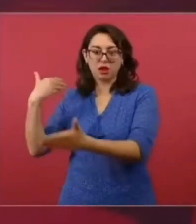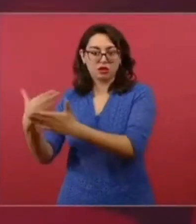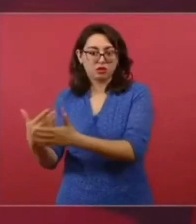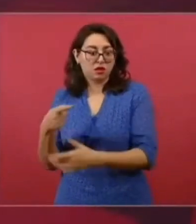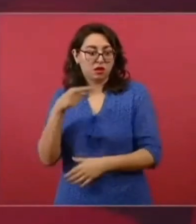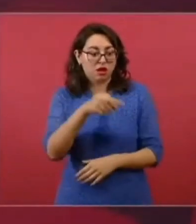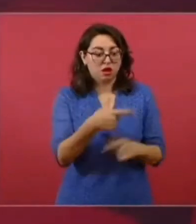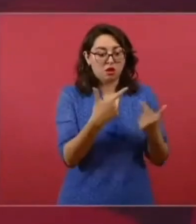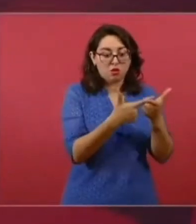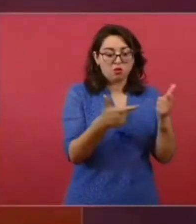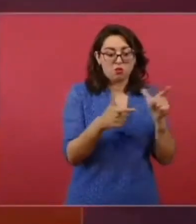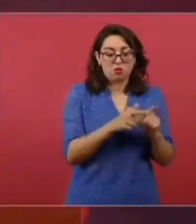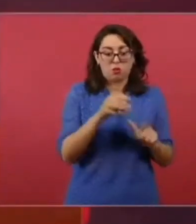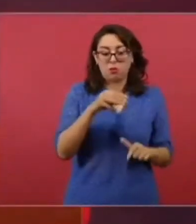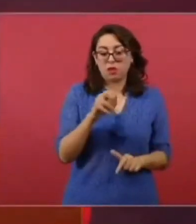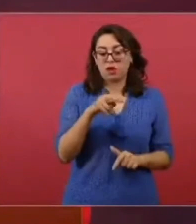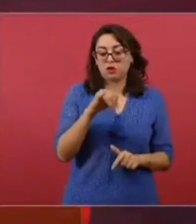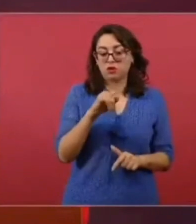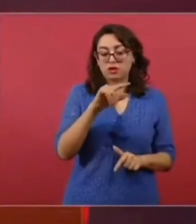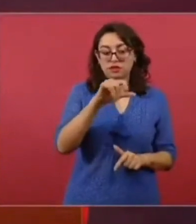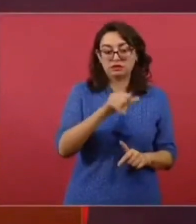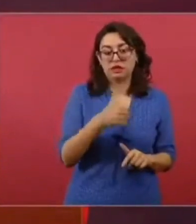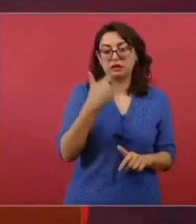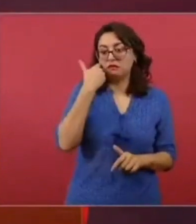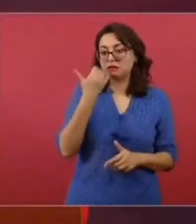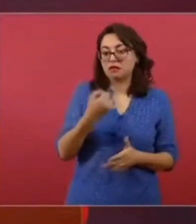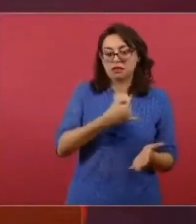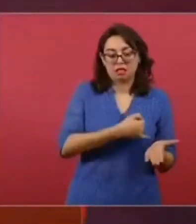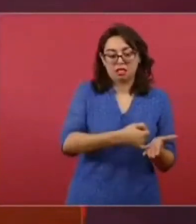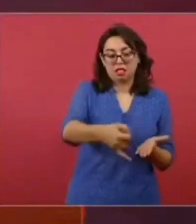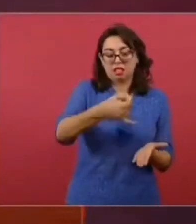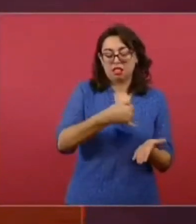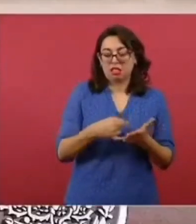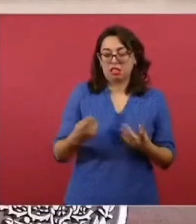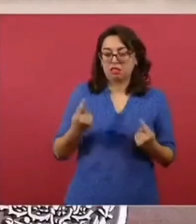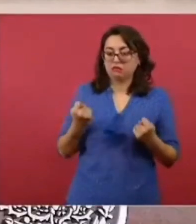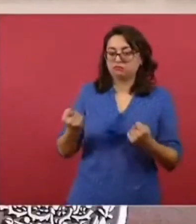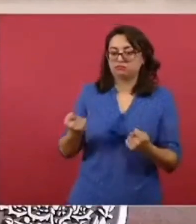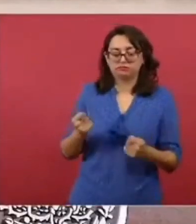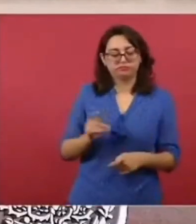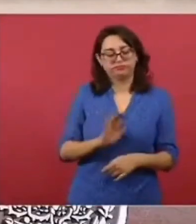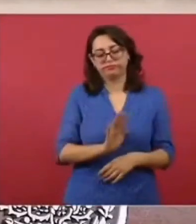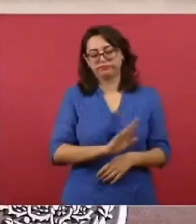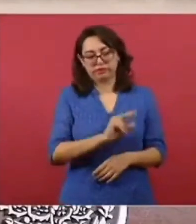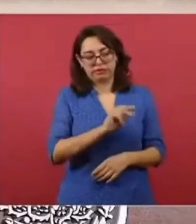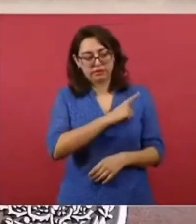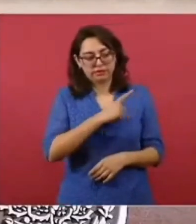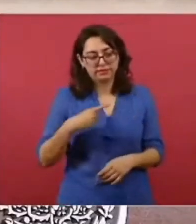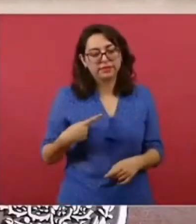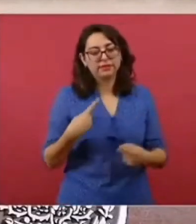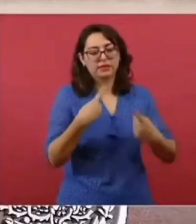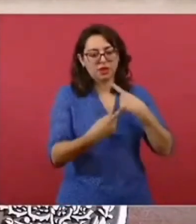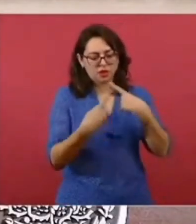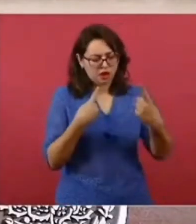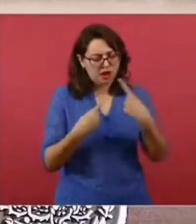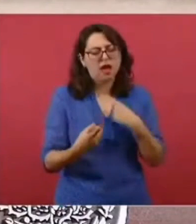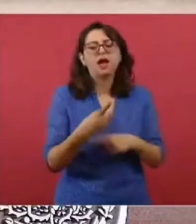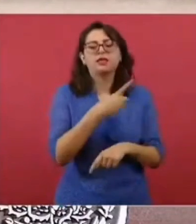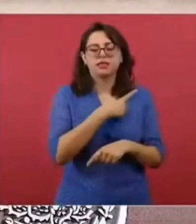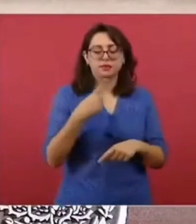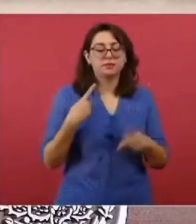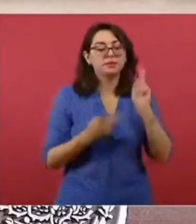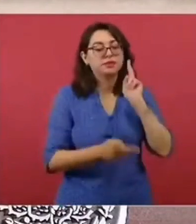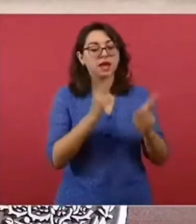dialogando, pero que hagamos valer lo que ya está en la Constitución. Y compartir que los espacios que son